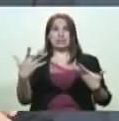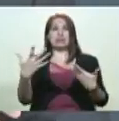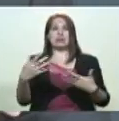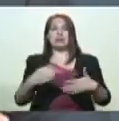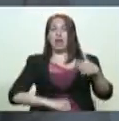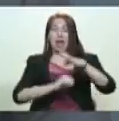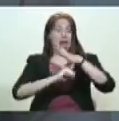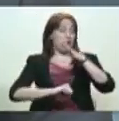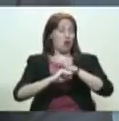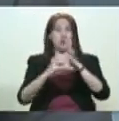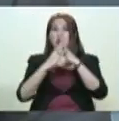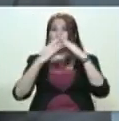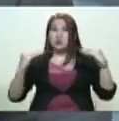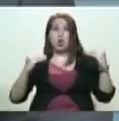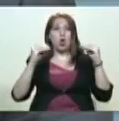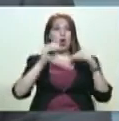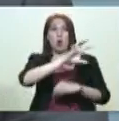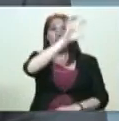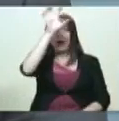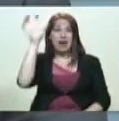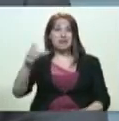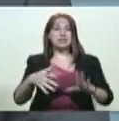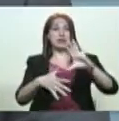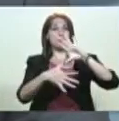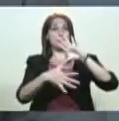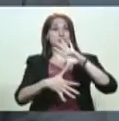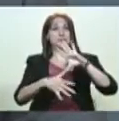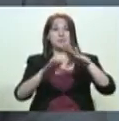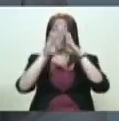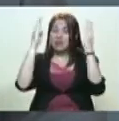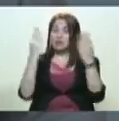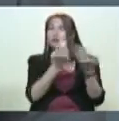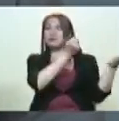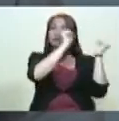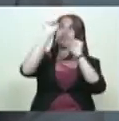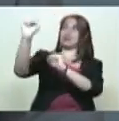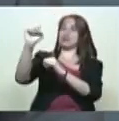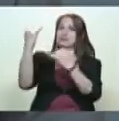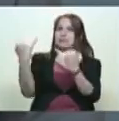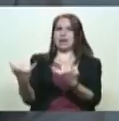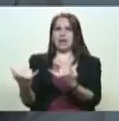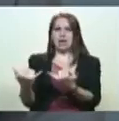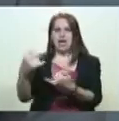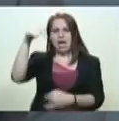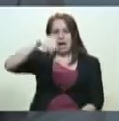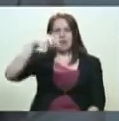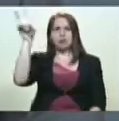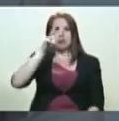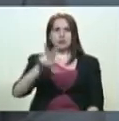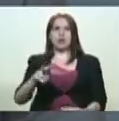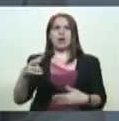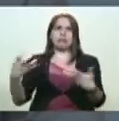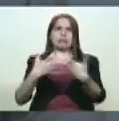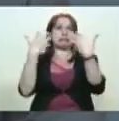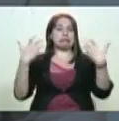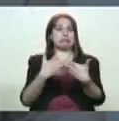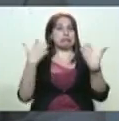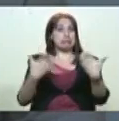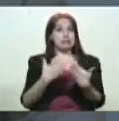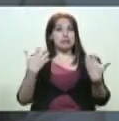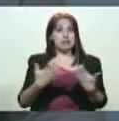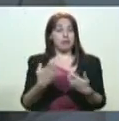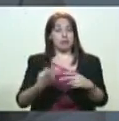solidaridad de todos los países de América Latina y del mundo, rechazando la posibilidad de que en este continente se produzcan